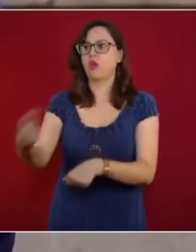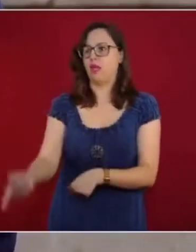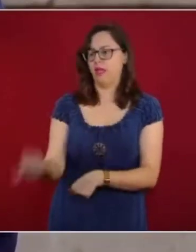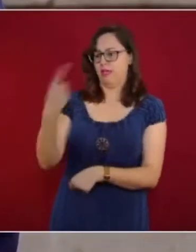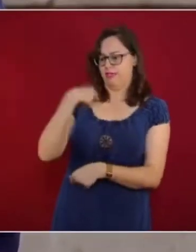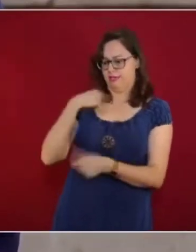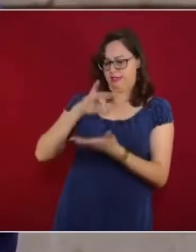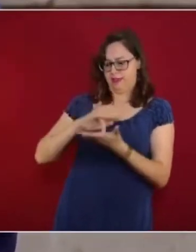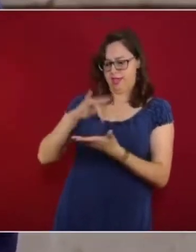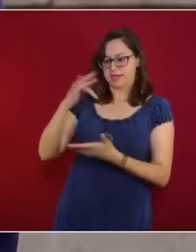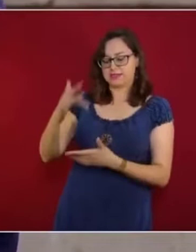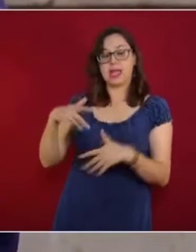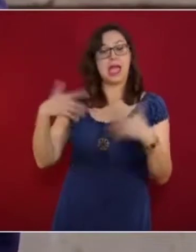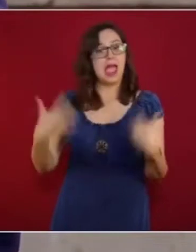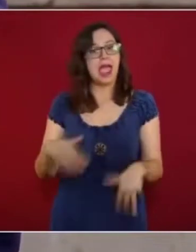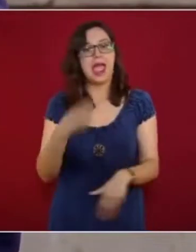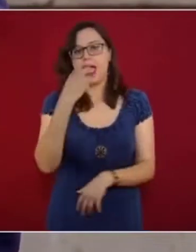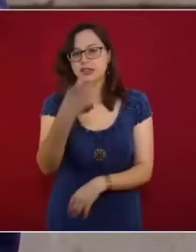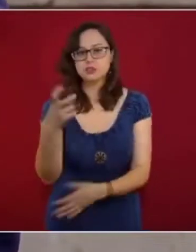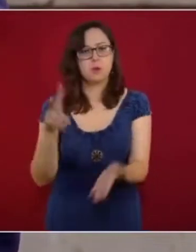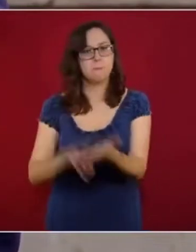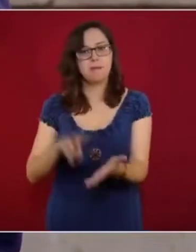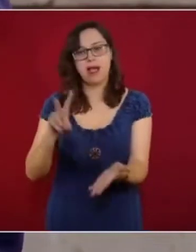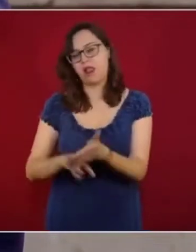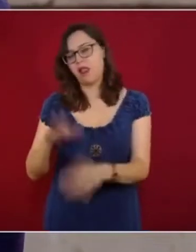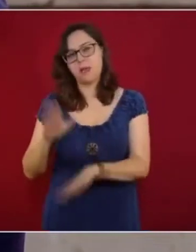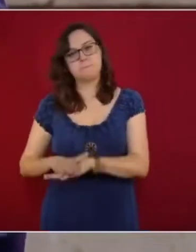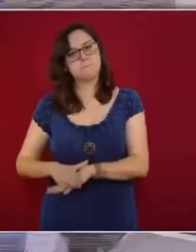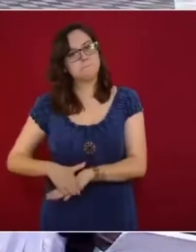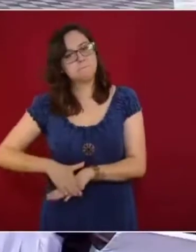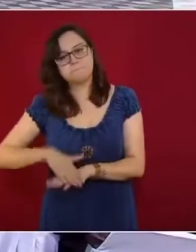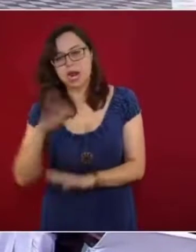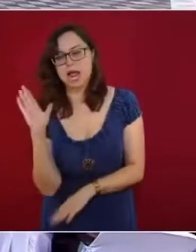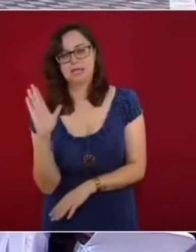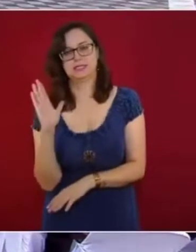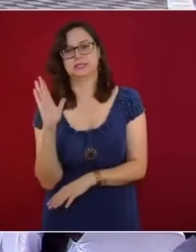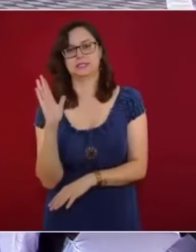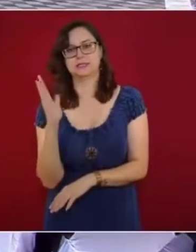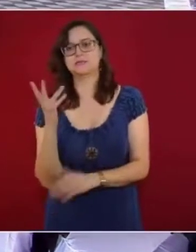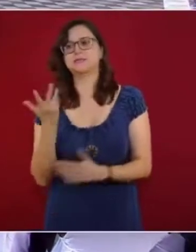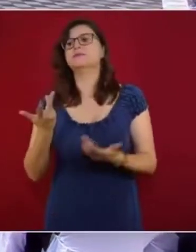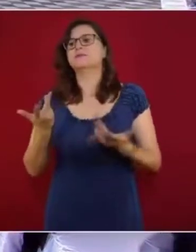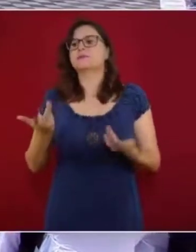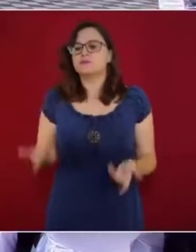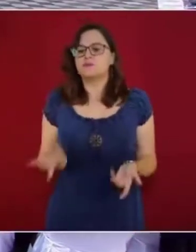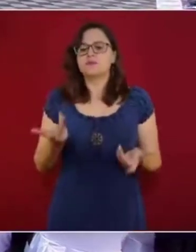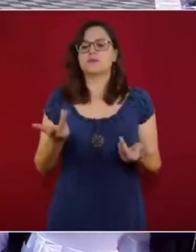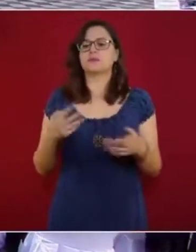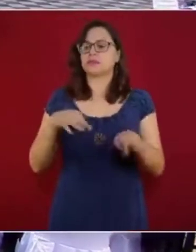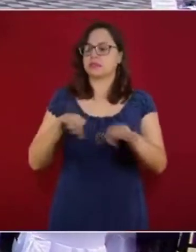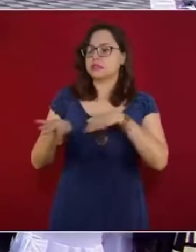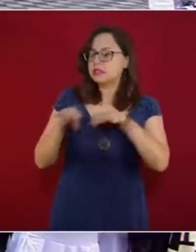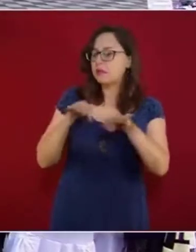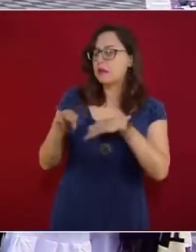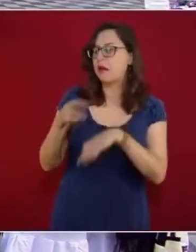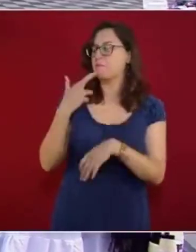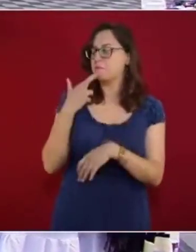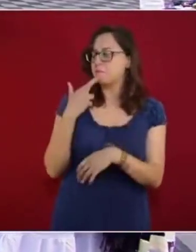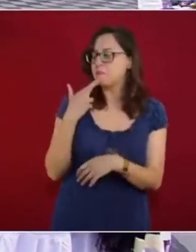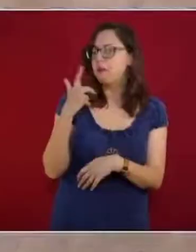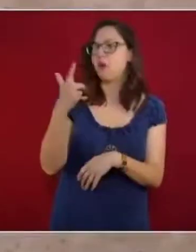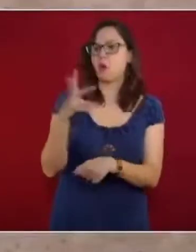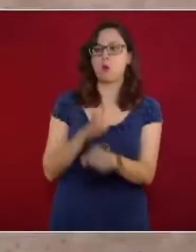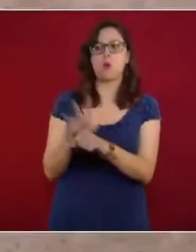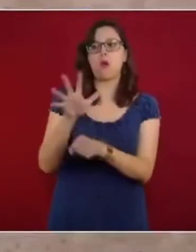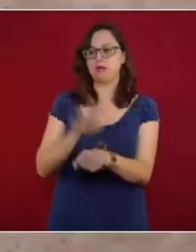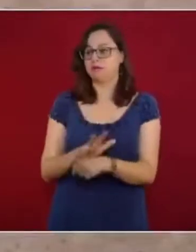a los maestros, nadie nos los va a arrebatar como maestros. Nadie va a poder decir que puede hacer una mejor labor que los maestros frente